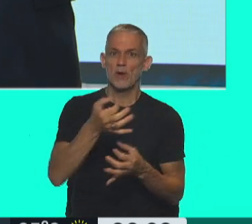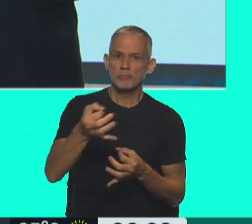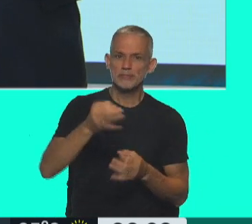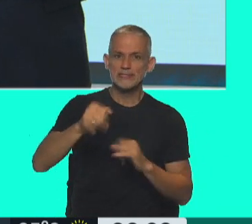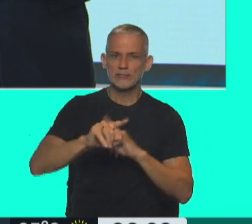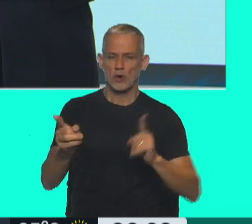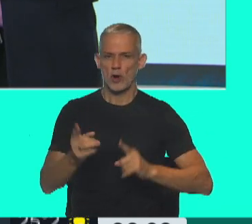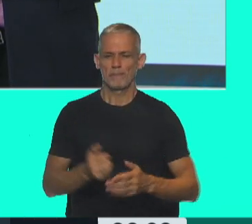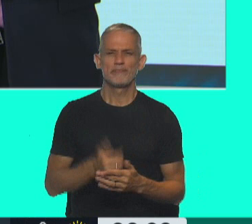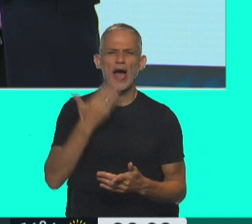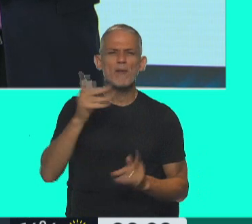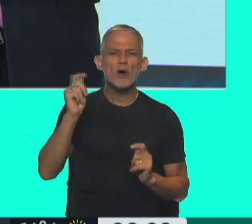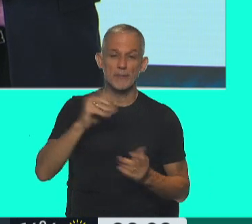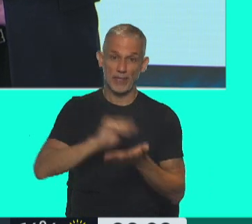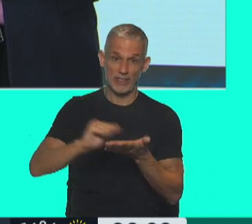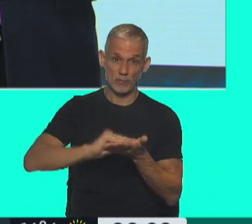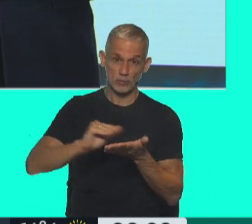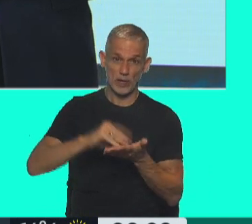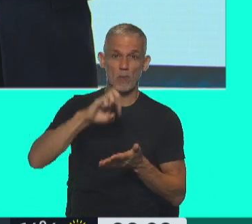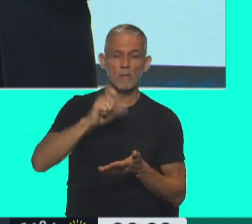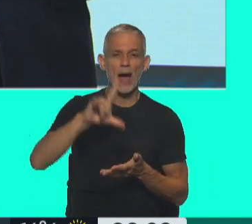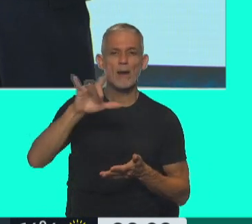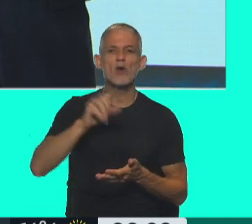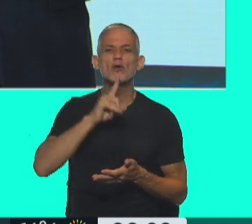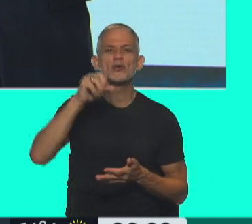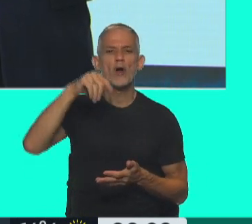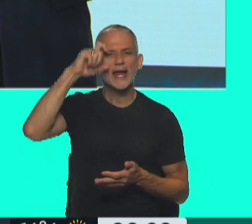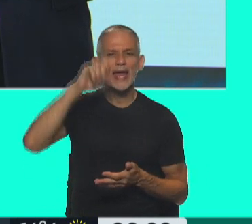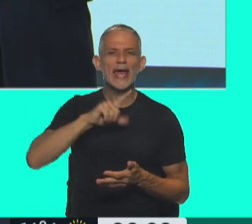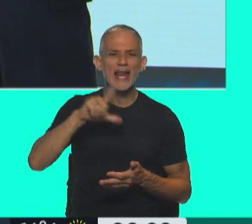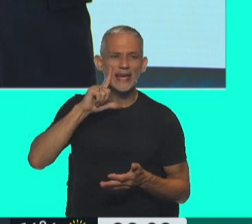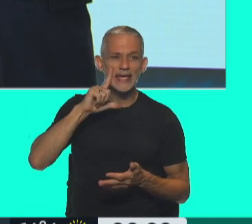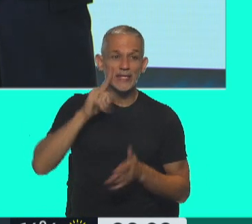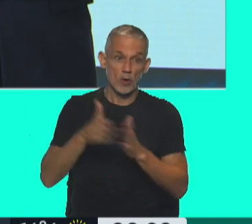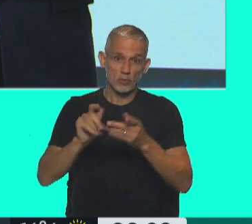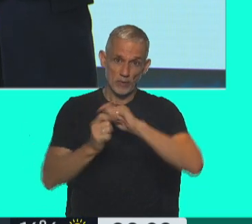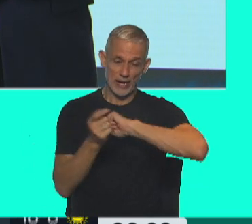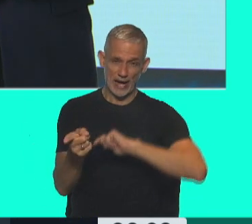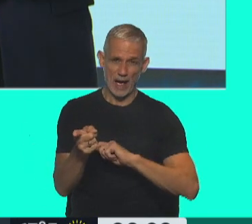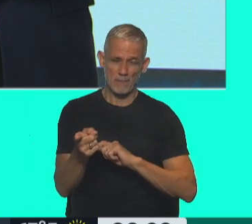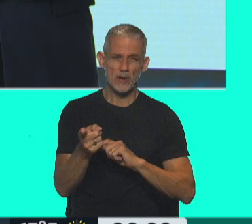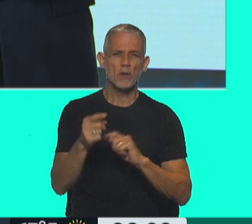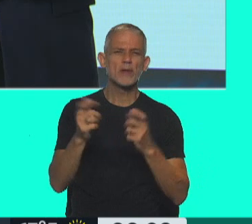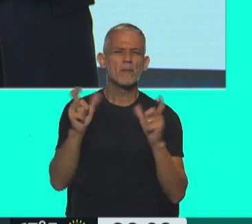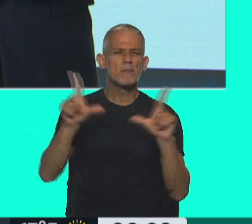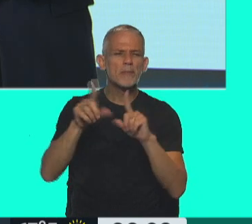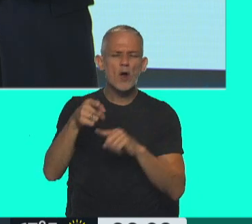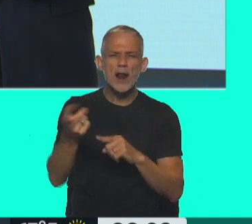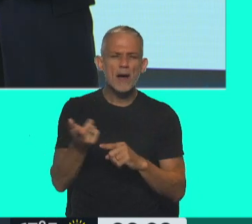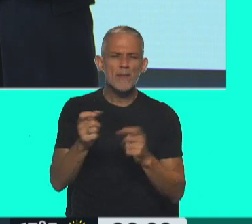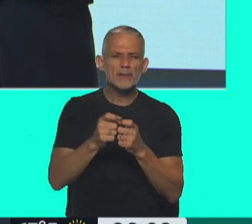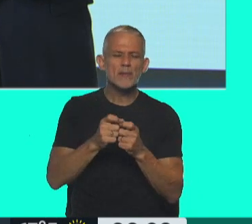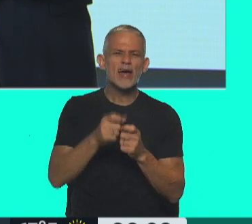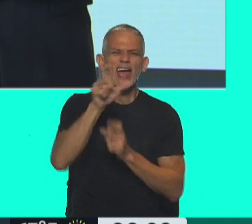Bueno, habló el diputado Pablo Tonelli, diputado de Juntos por el Cambio, en el programa Agente de